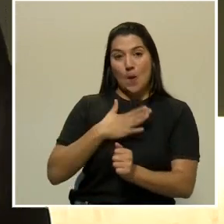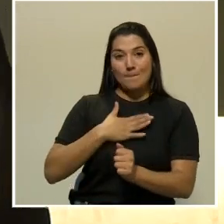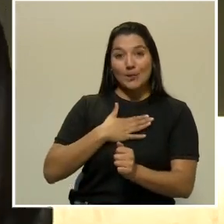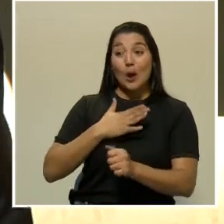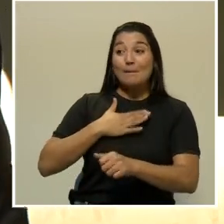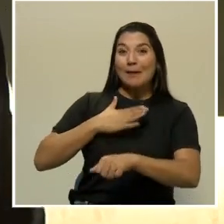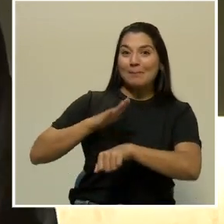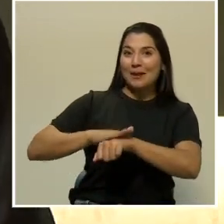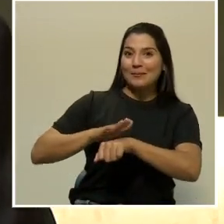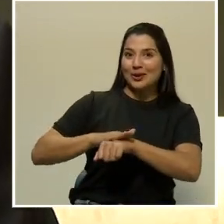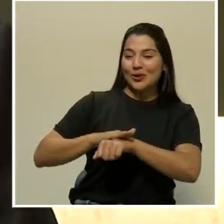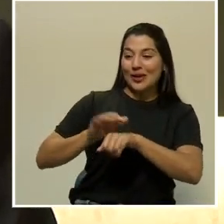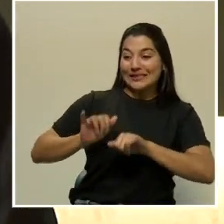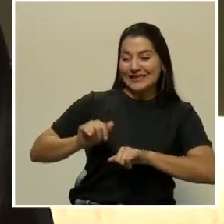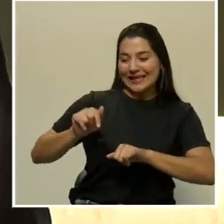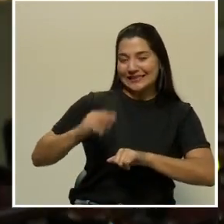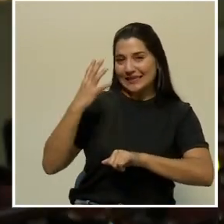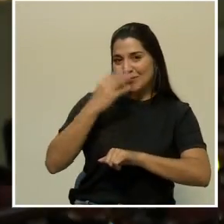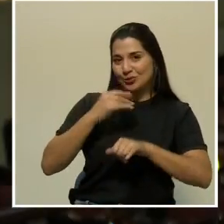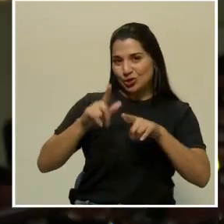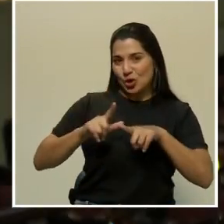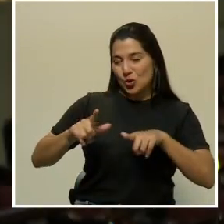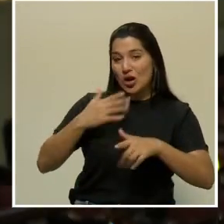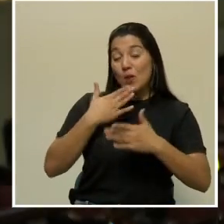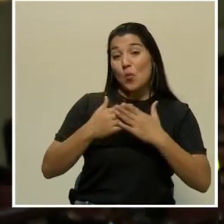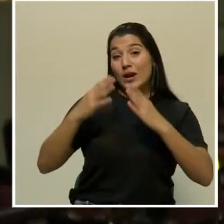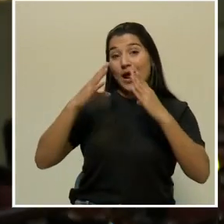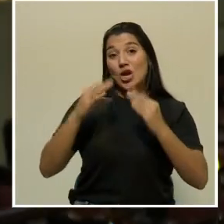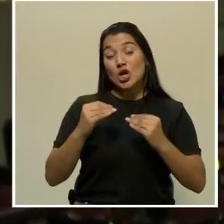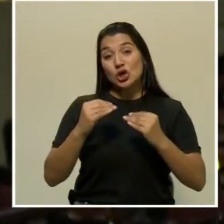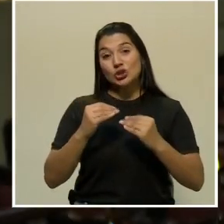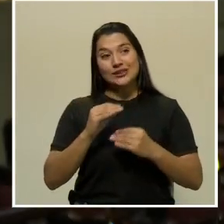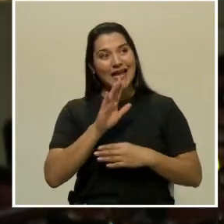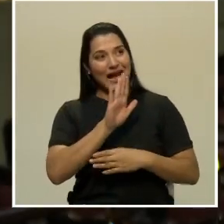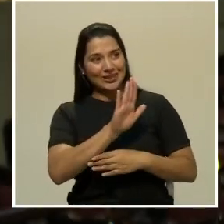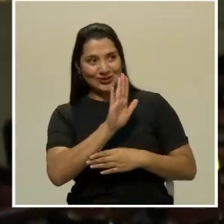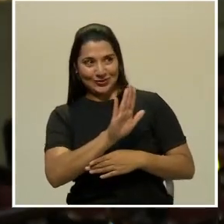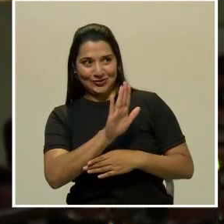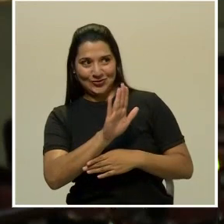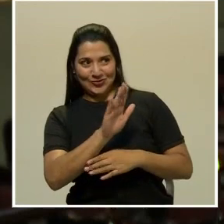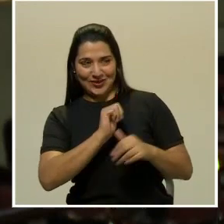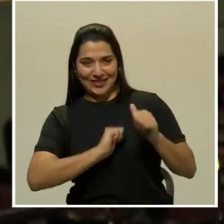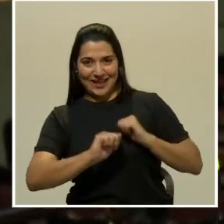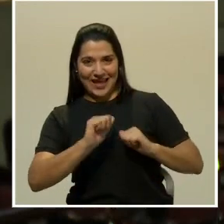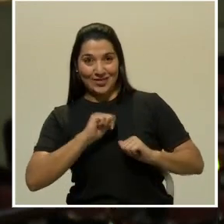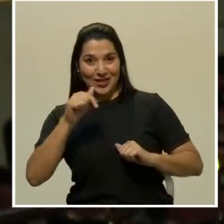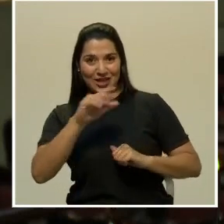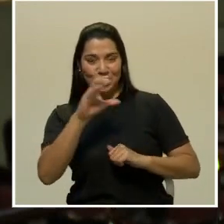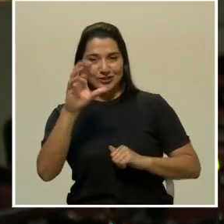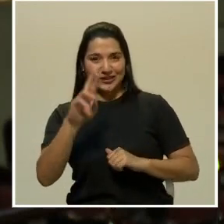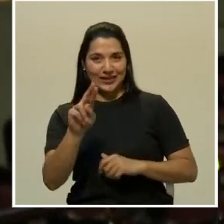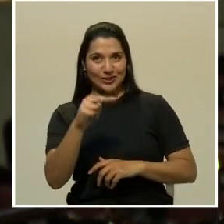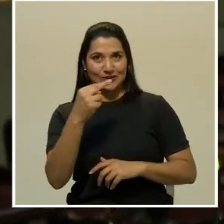maravilloso lugar. Buenas noches Karina. Bienvenida a tu set en Costa Rica Noticias.